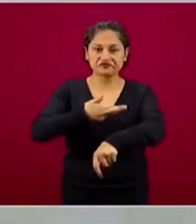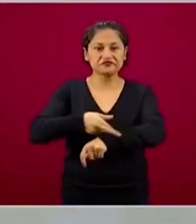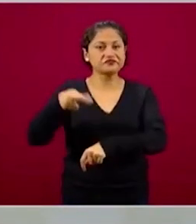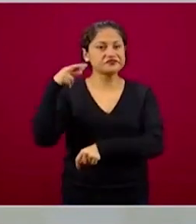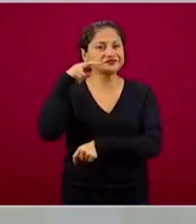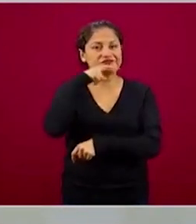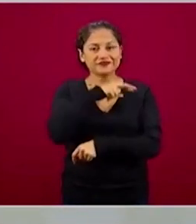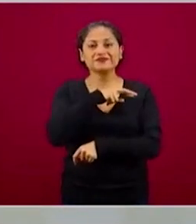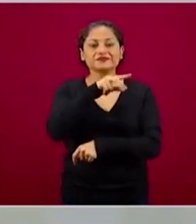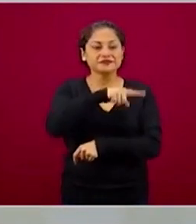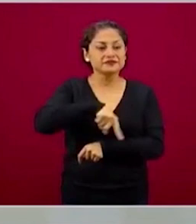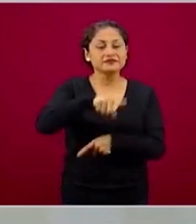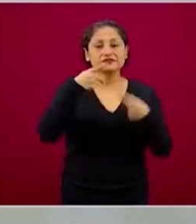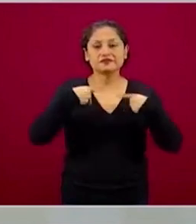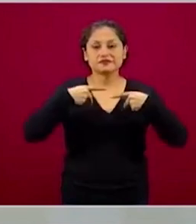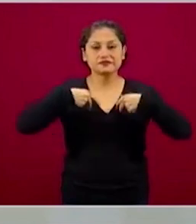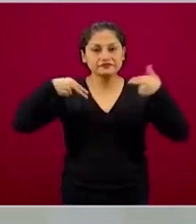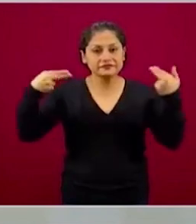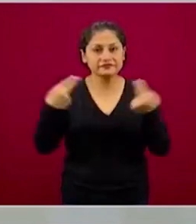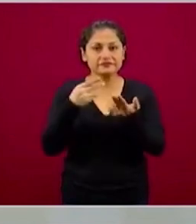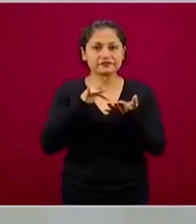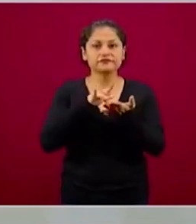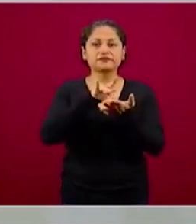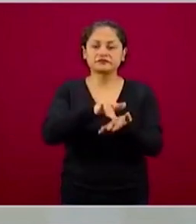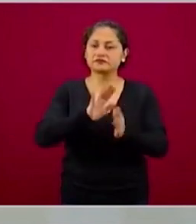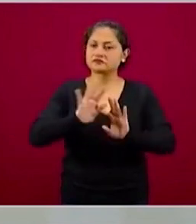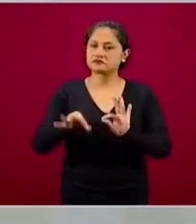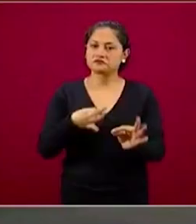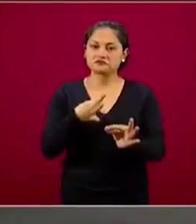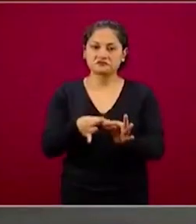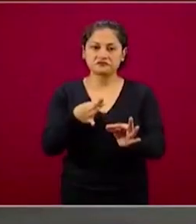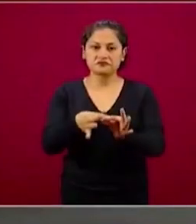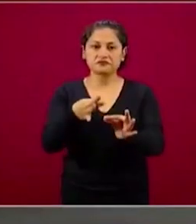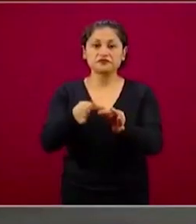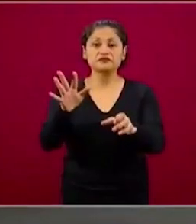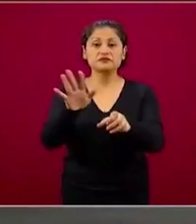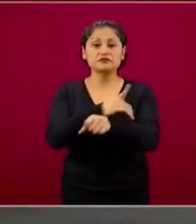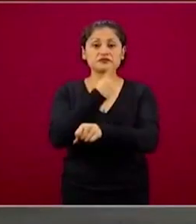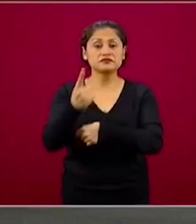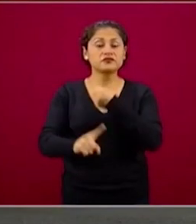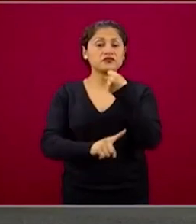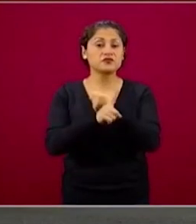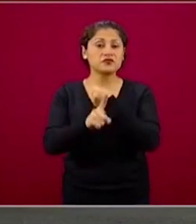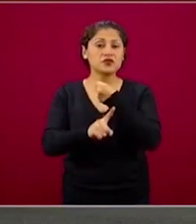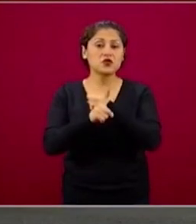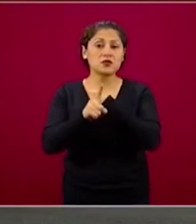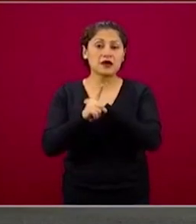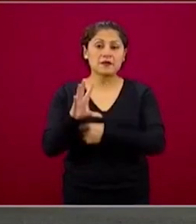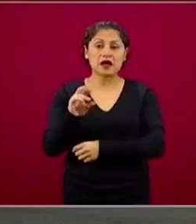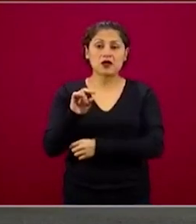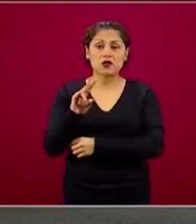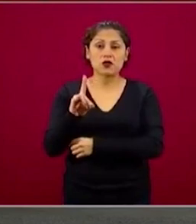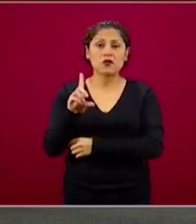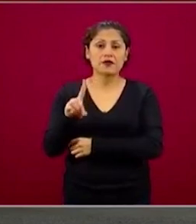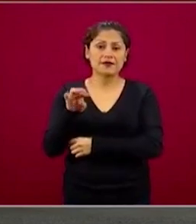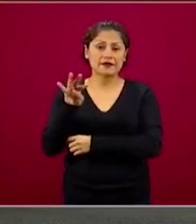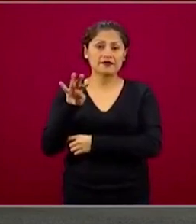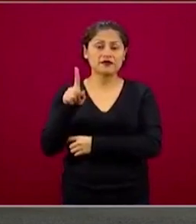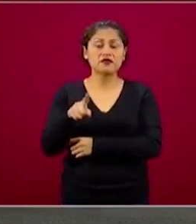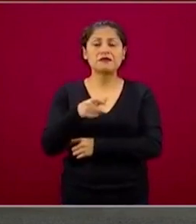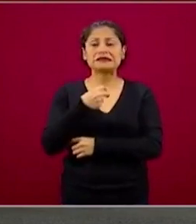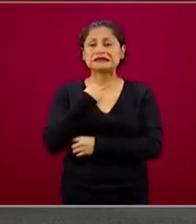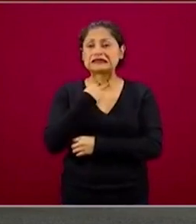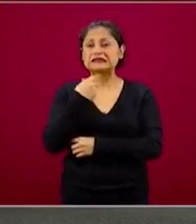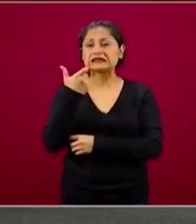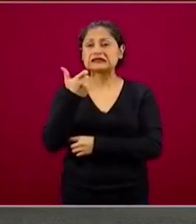apoyo financiero cuanto antes, porque los efectos económicos del COVID son ahora, no después. Pero